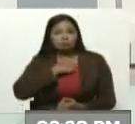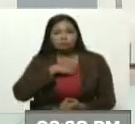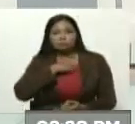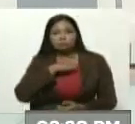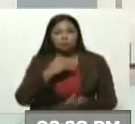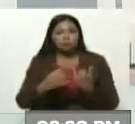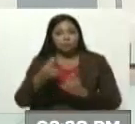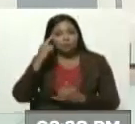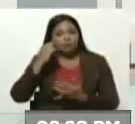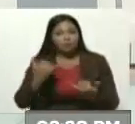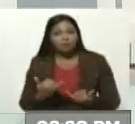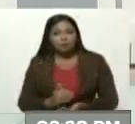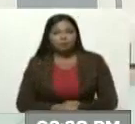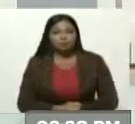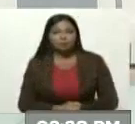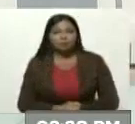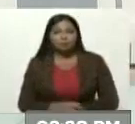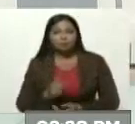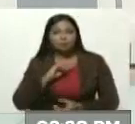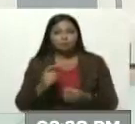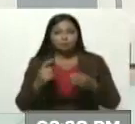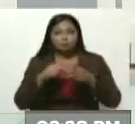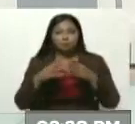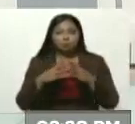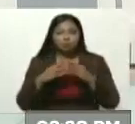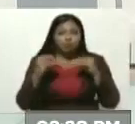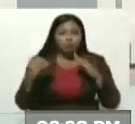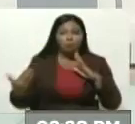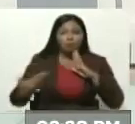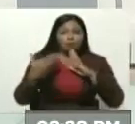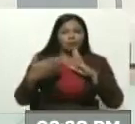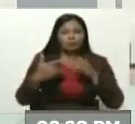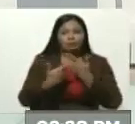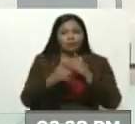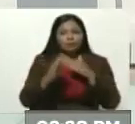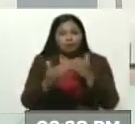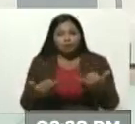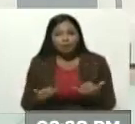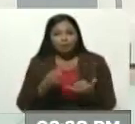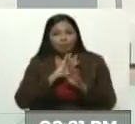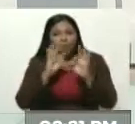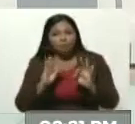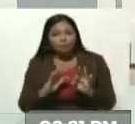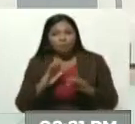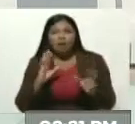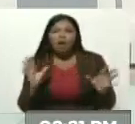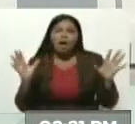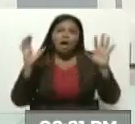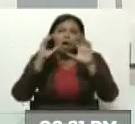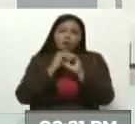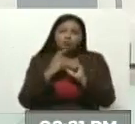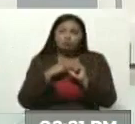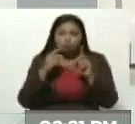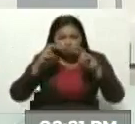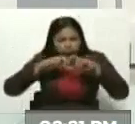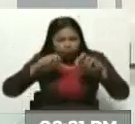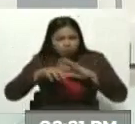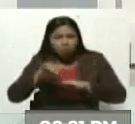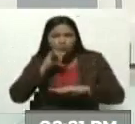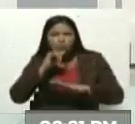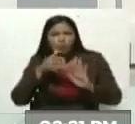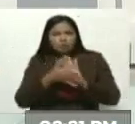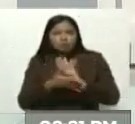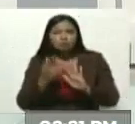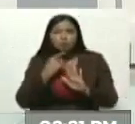en los últimos días y que forma parte de todo el ataque a la libertad de expresión. Anoche, revisando esta información,